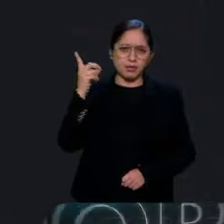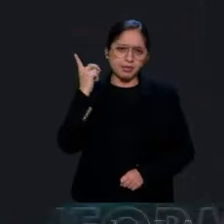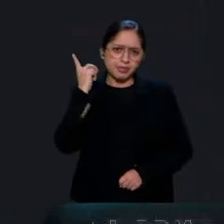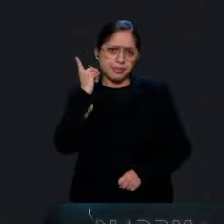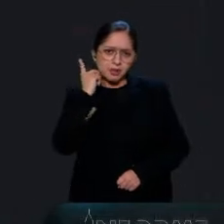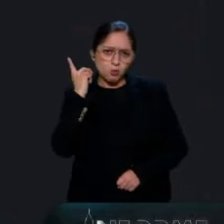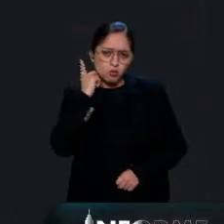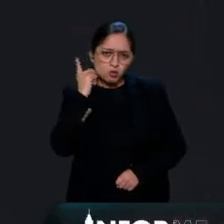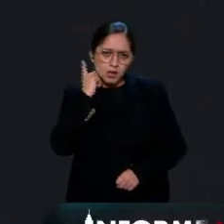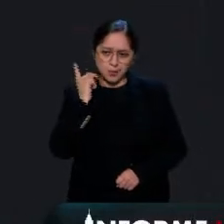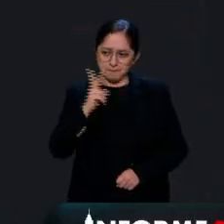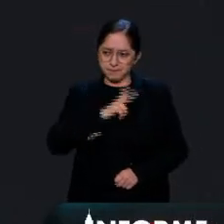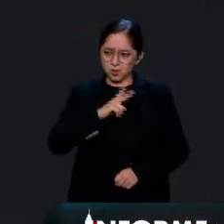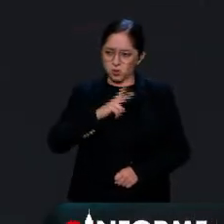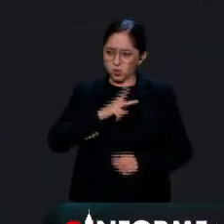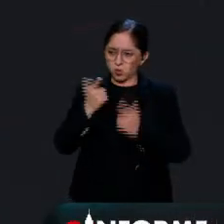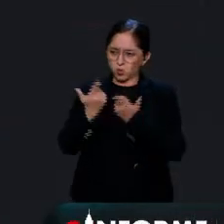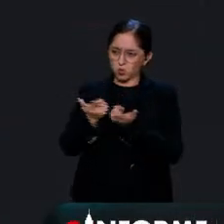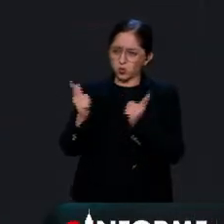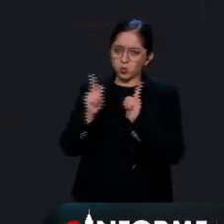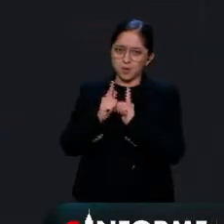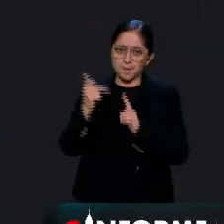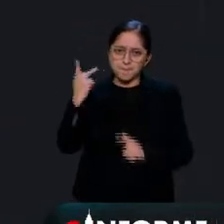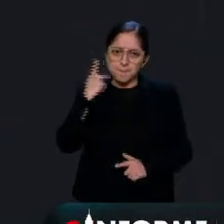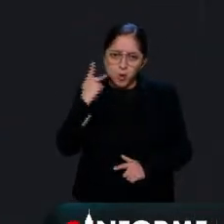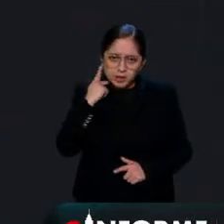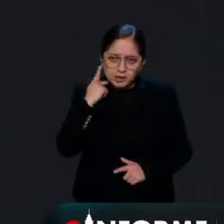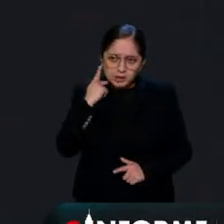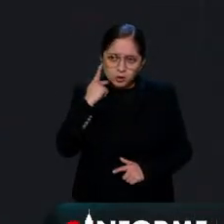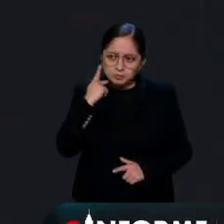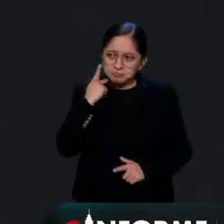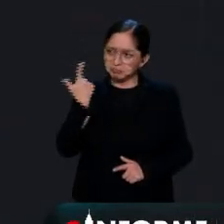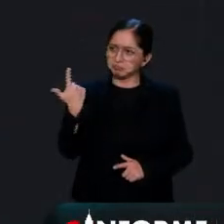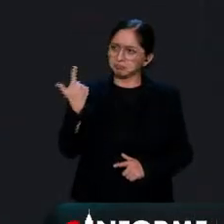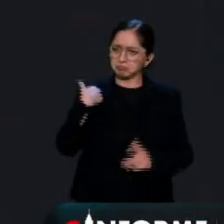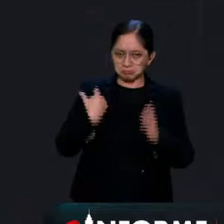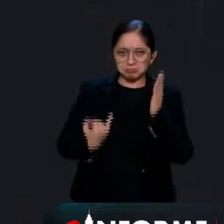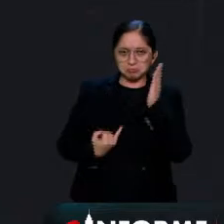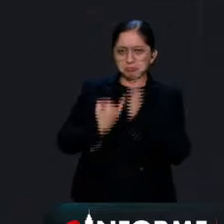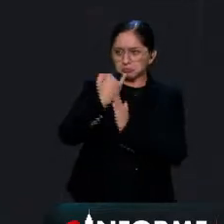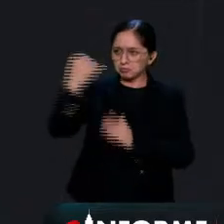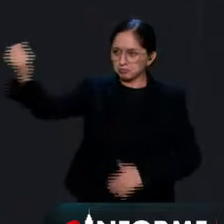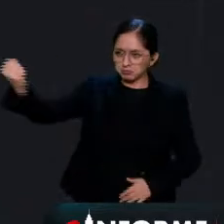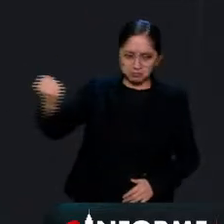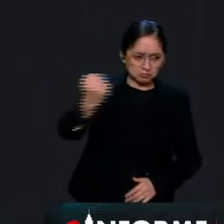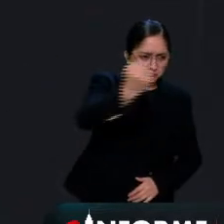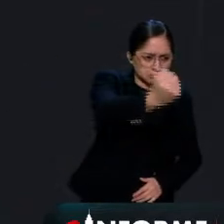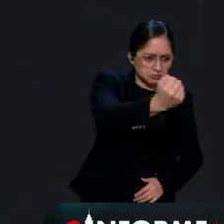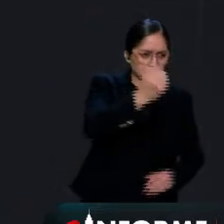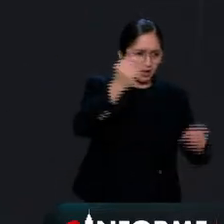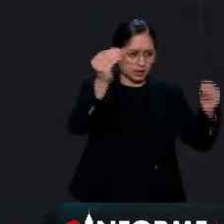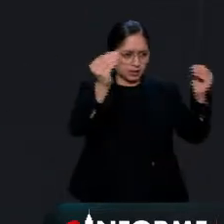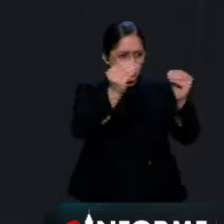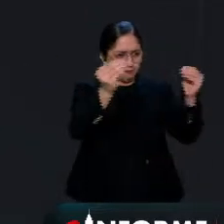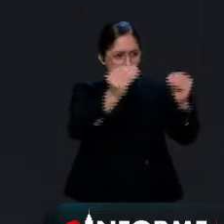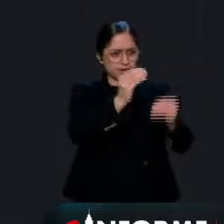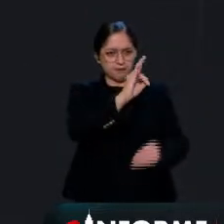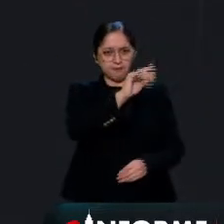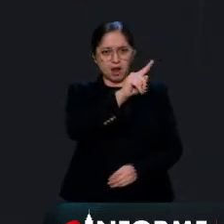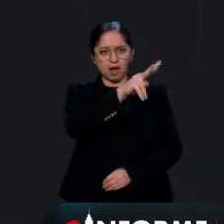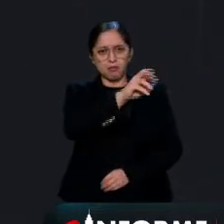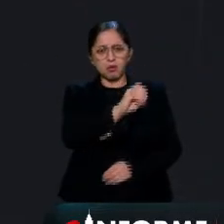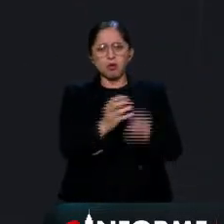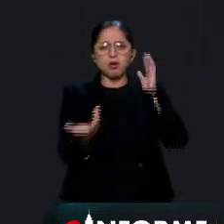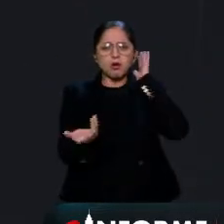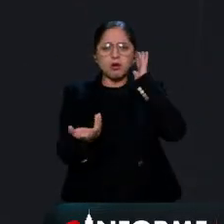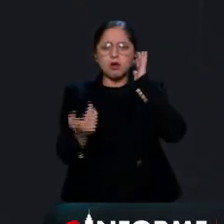partido sí de la mayoría pues que debata con Flavio Galván y no que nada